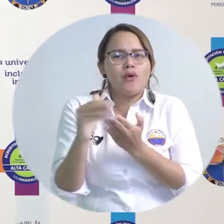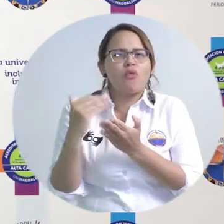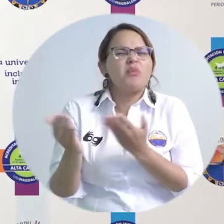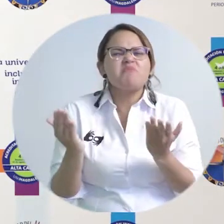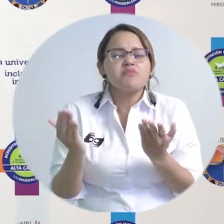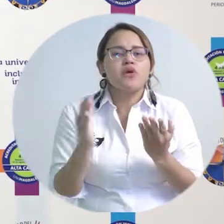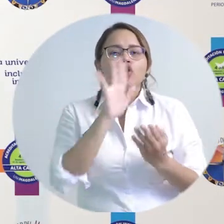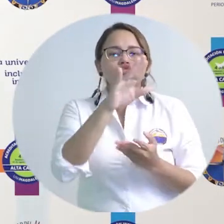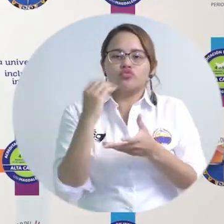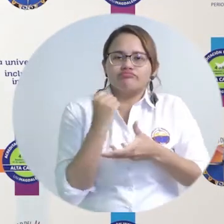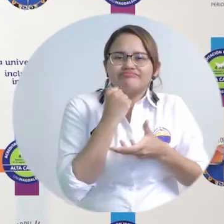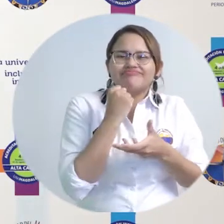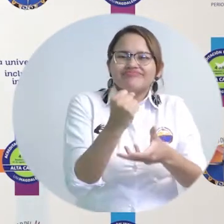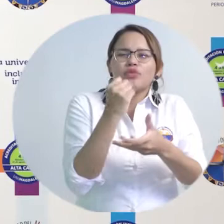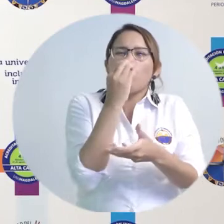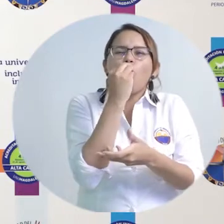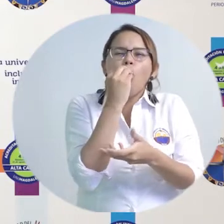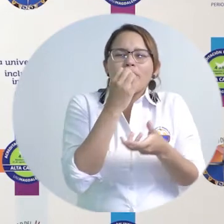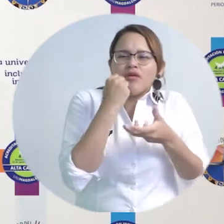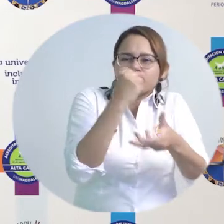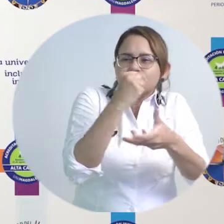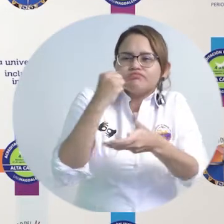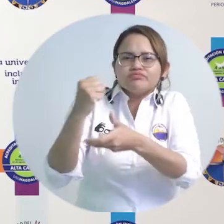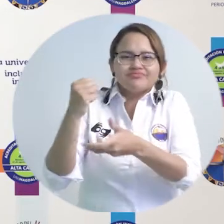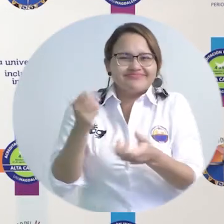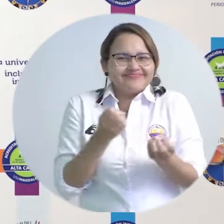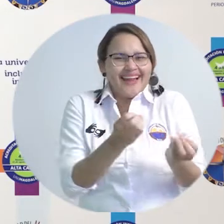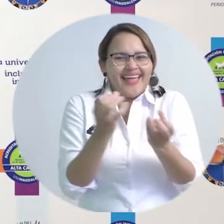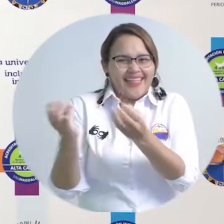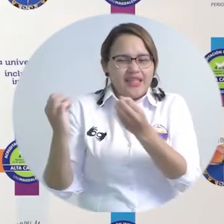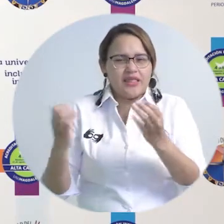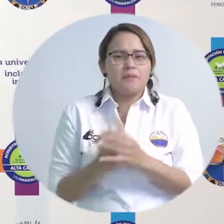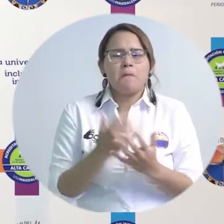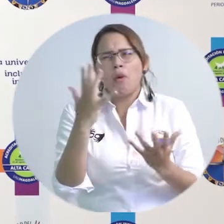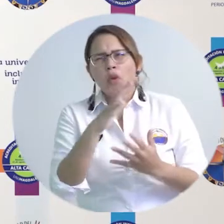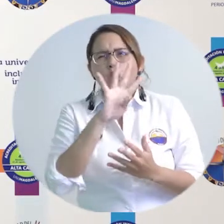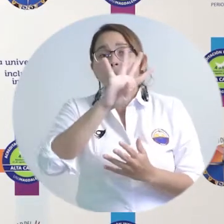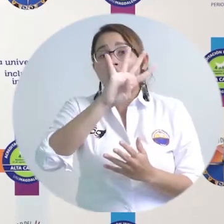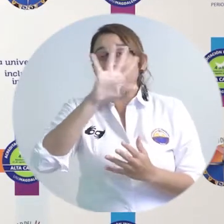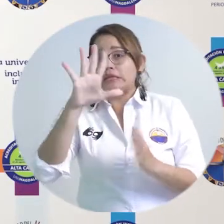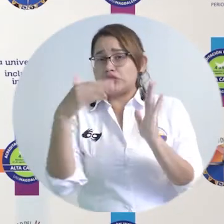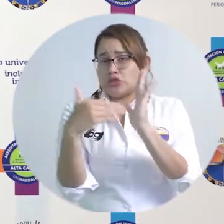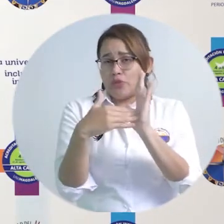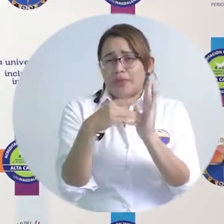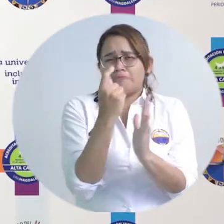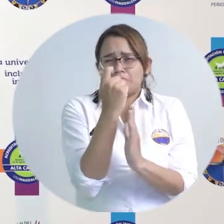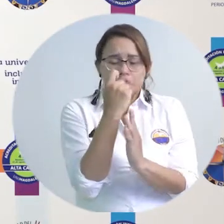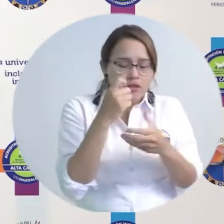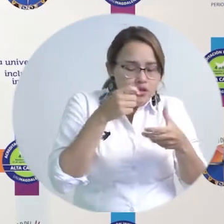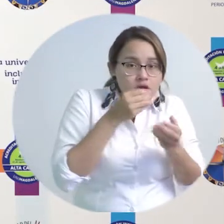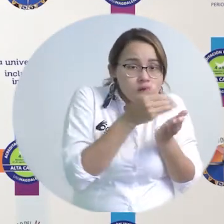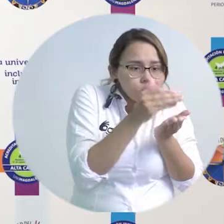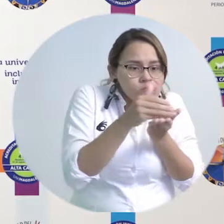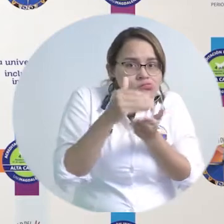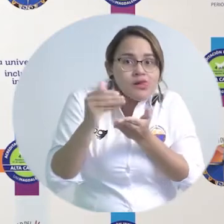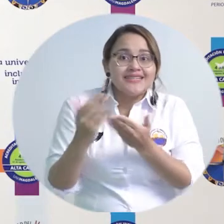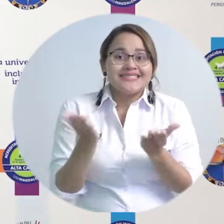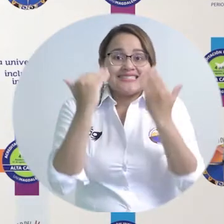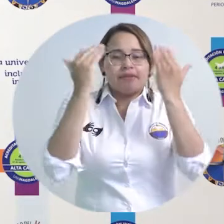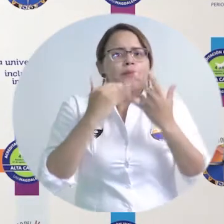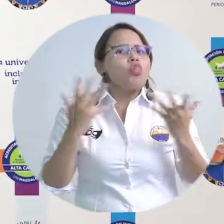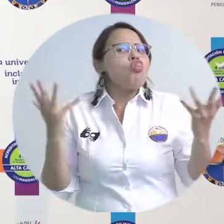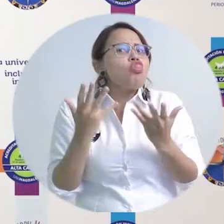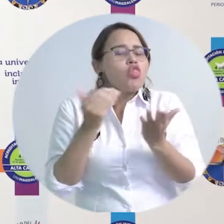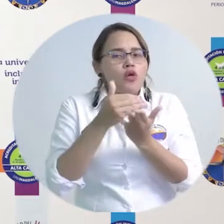mil pesos, que vamos a entregar cada 15 días, en una alianza que hemos hecho con los supermercados Rapi Mercar. Rapi Mercar es un mercado de la ciudad,